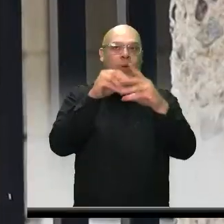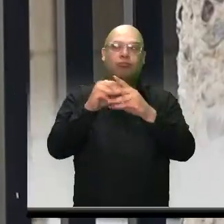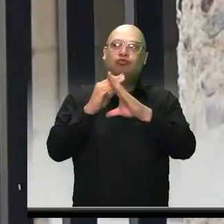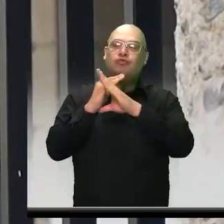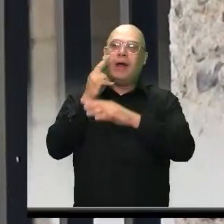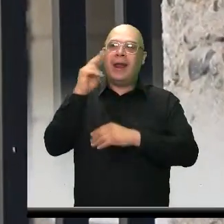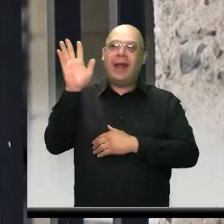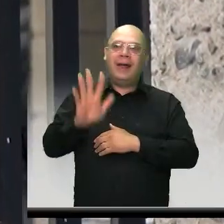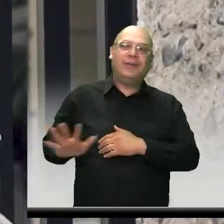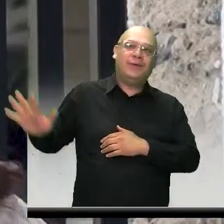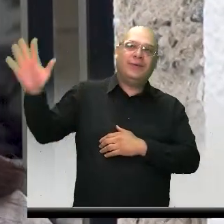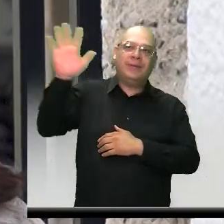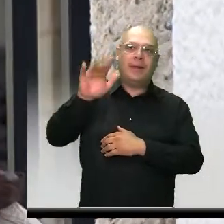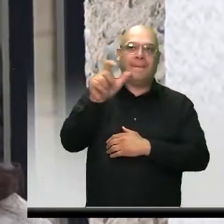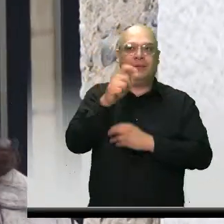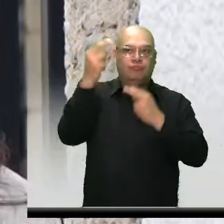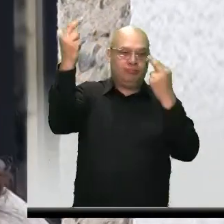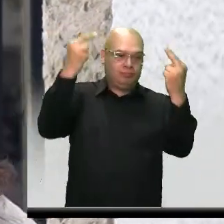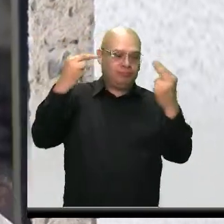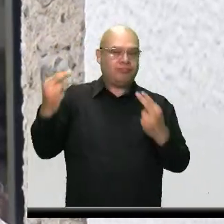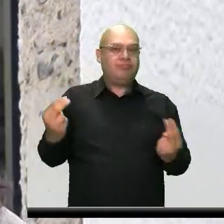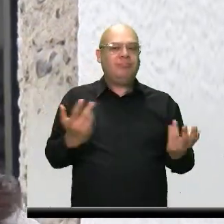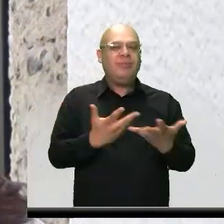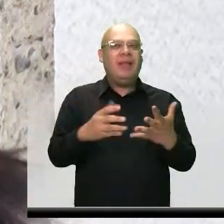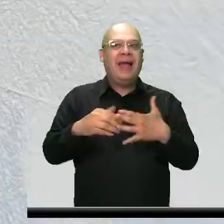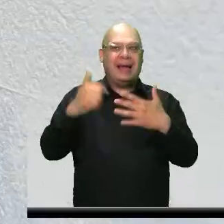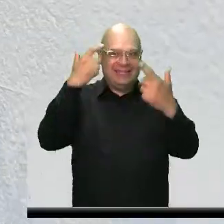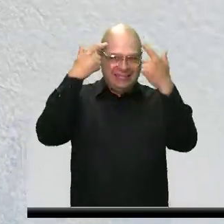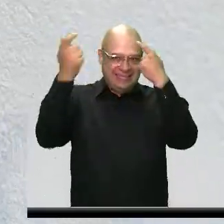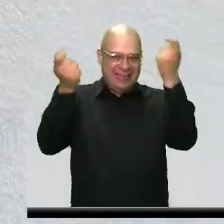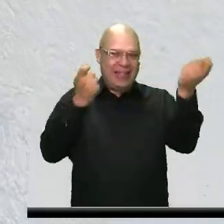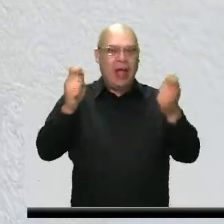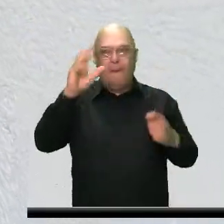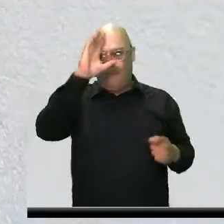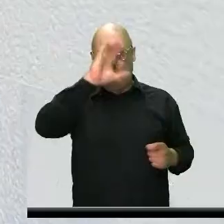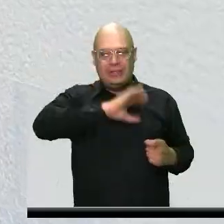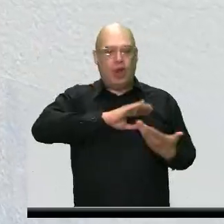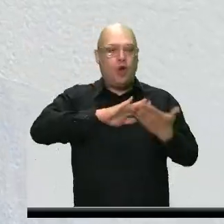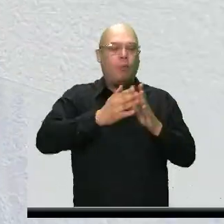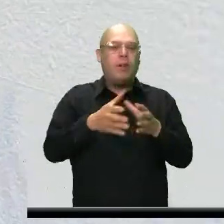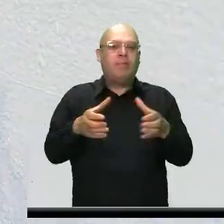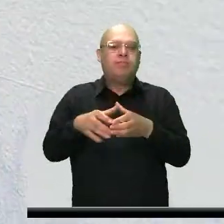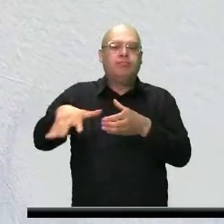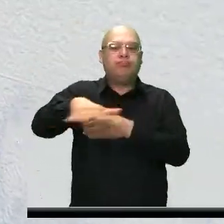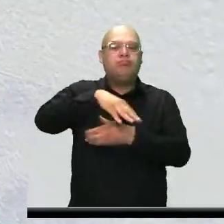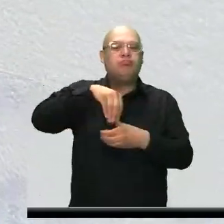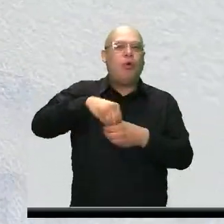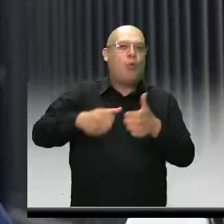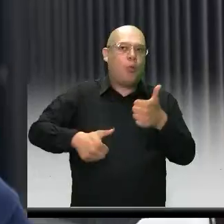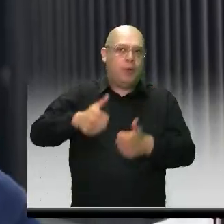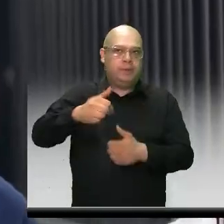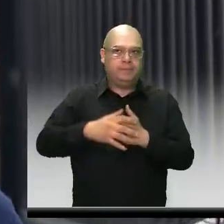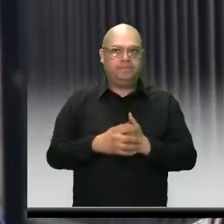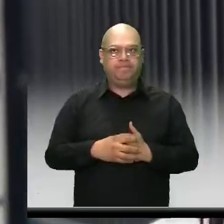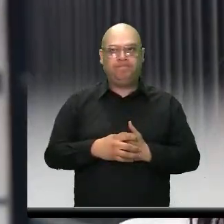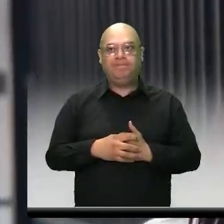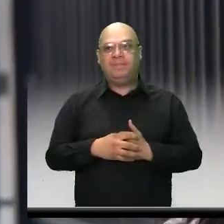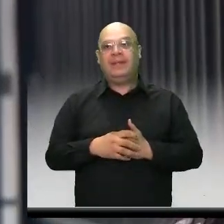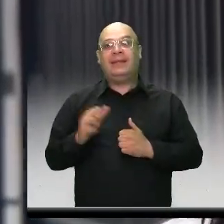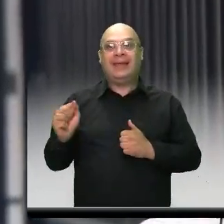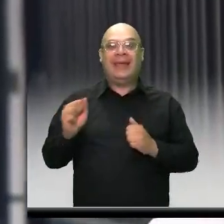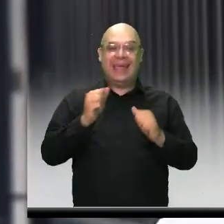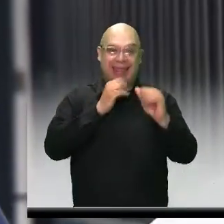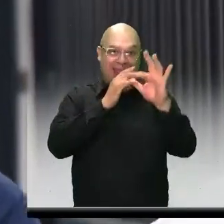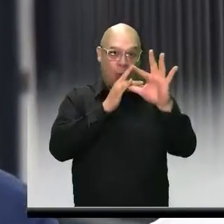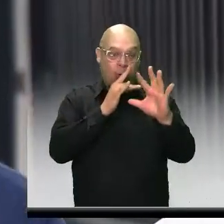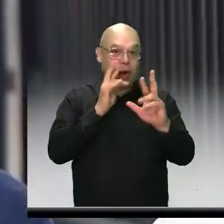Contémosle a todos los televidentes qué estrategia de policía comunitaria tenemos en la ciudad. Así es, Itagüí es reconocido a nivel nacional por las